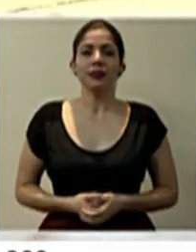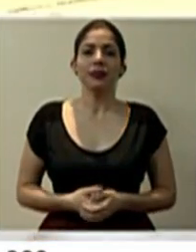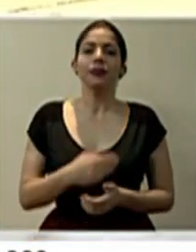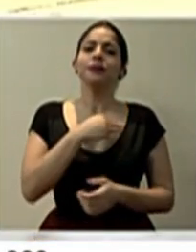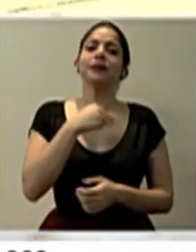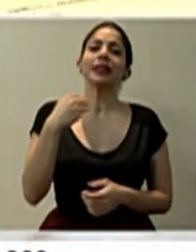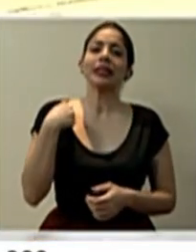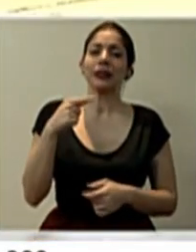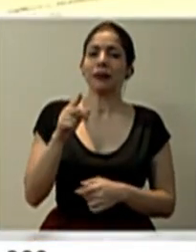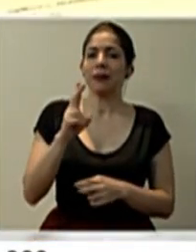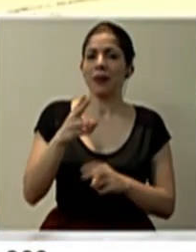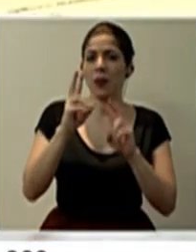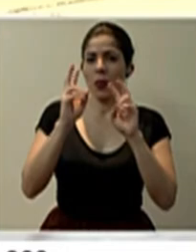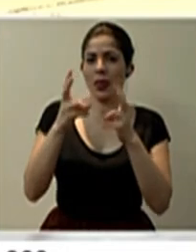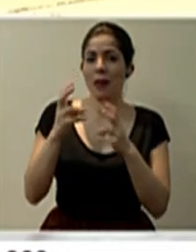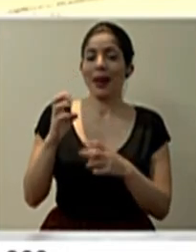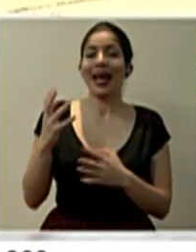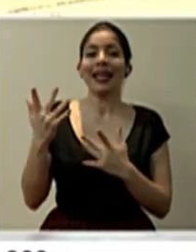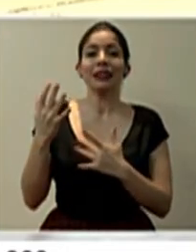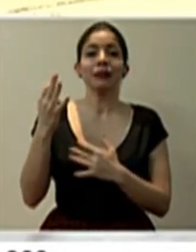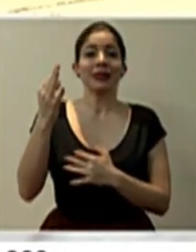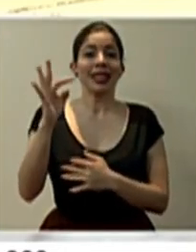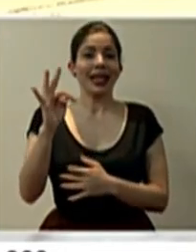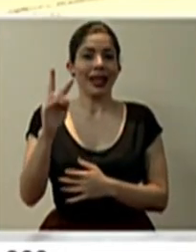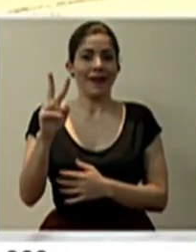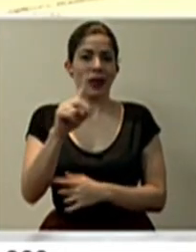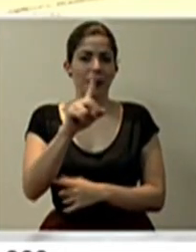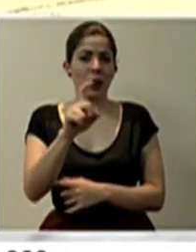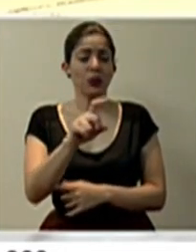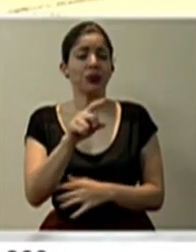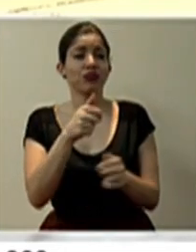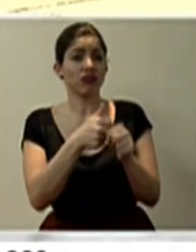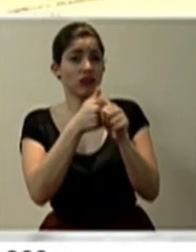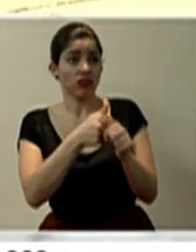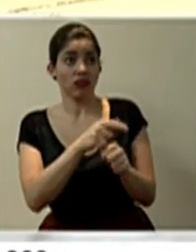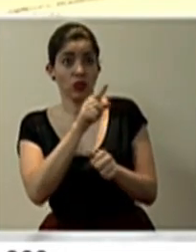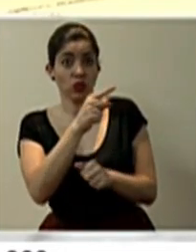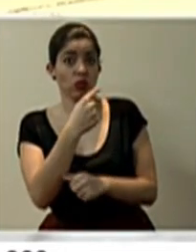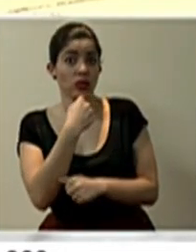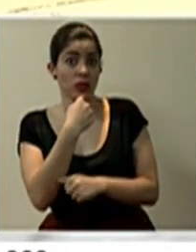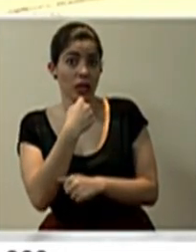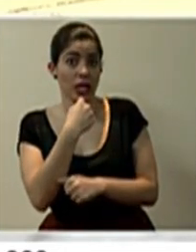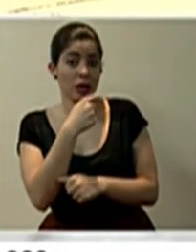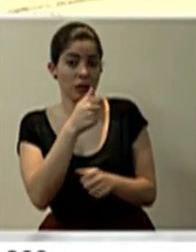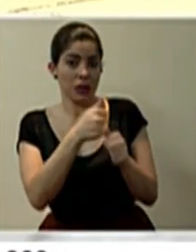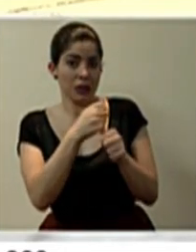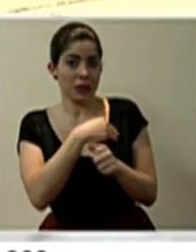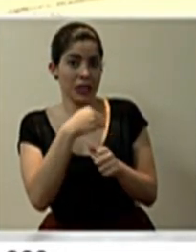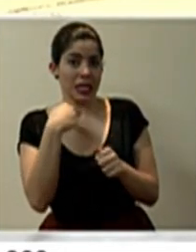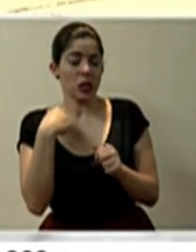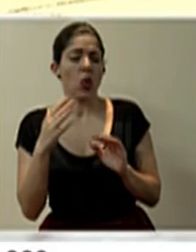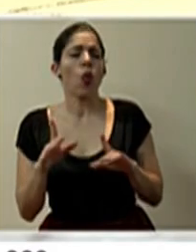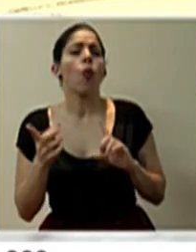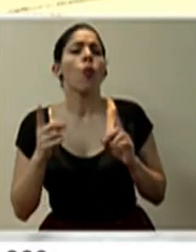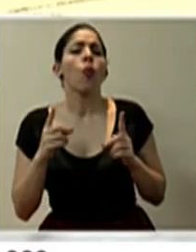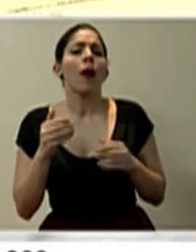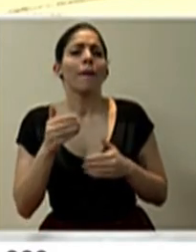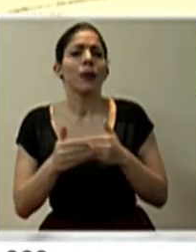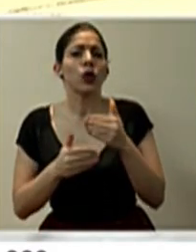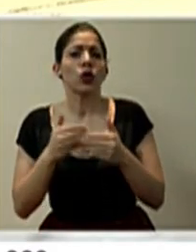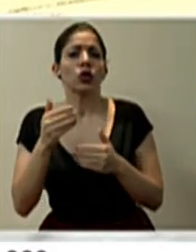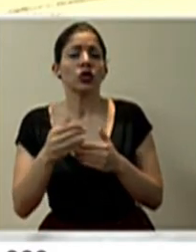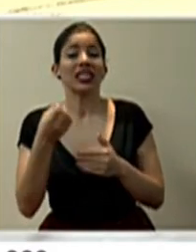Ministro, en esa misma línea, Esperanza TV consulta, en base a lo expresado por usted, Ministro, ¿cuál sería el procedimiento en